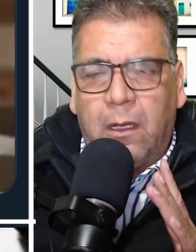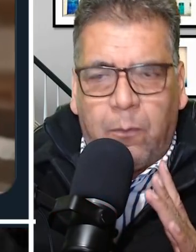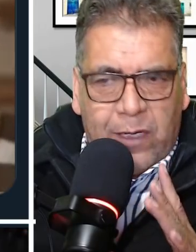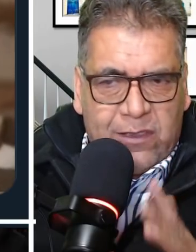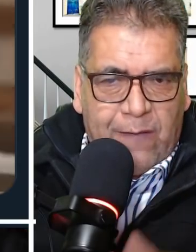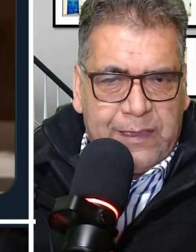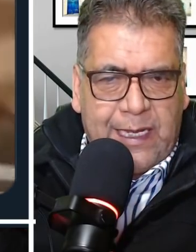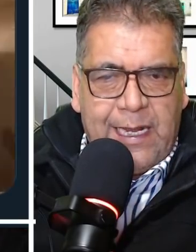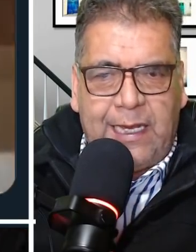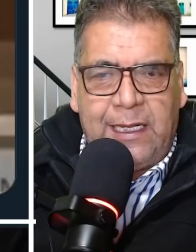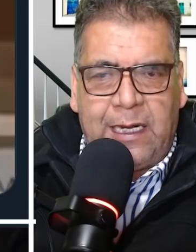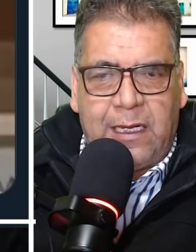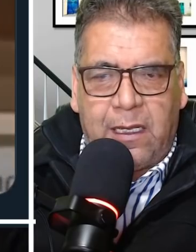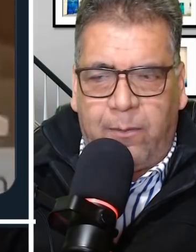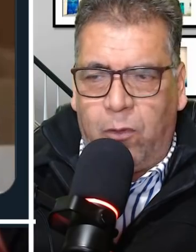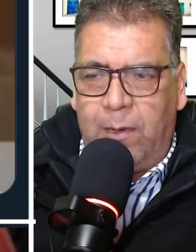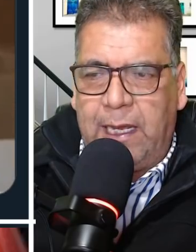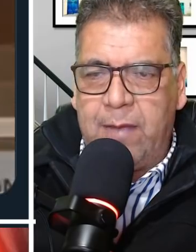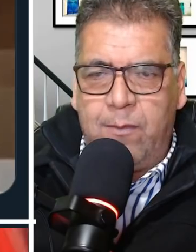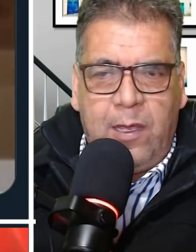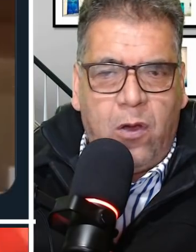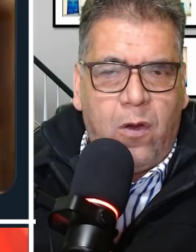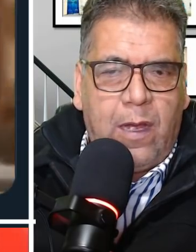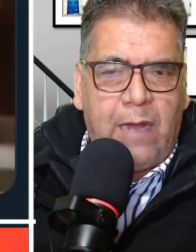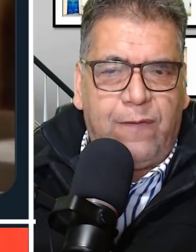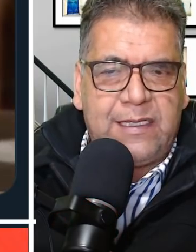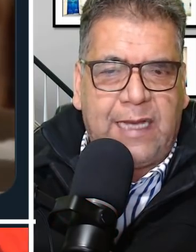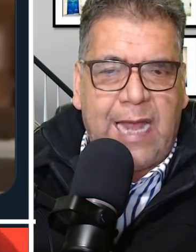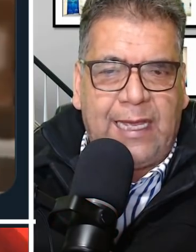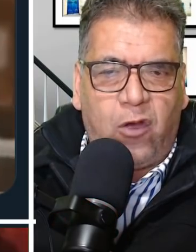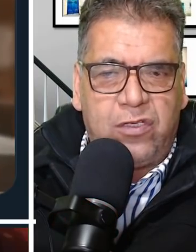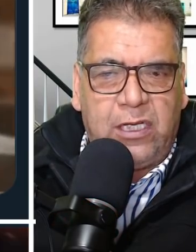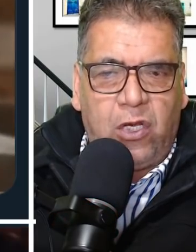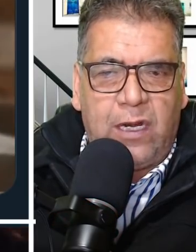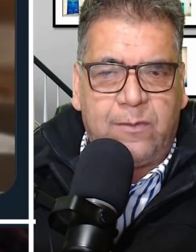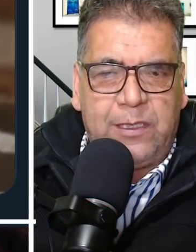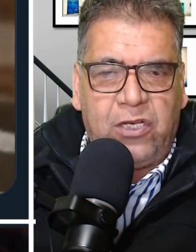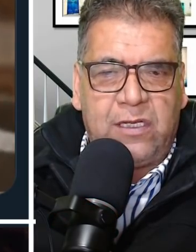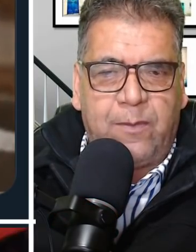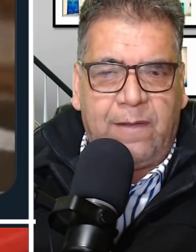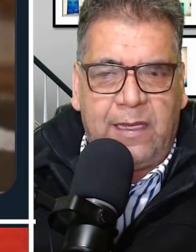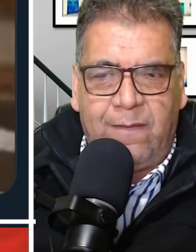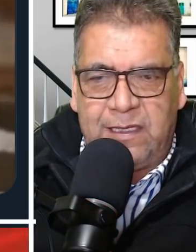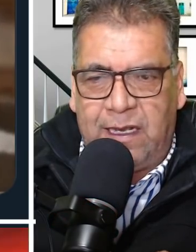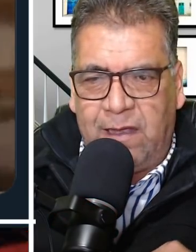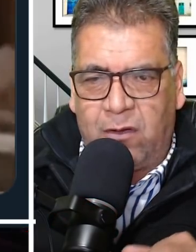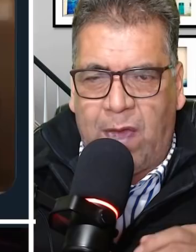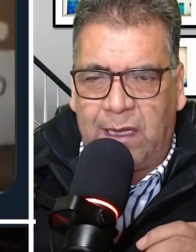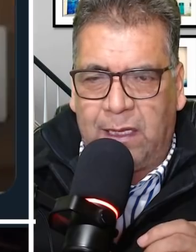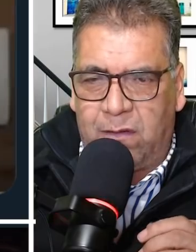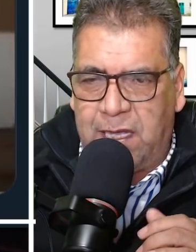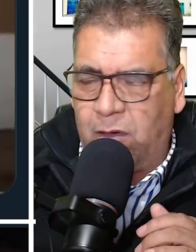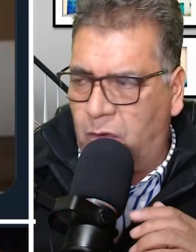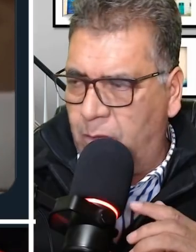Por eso la Fiscalía General de la República envió al fiscal que consiguió las prisiones preventivas de Javier